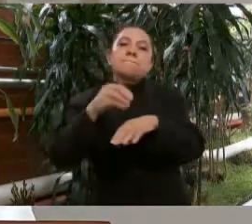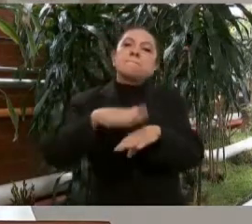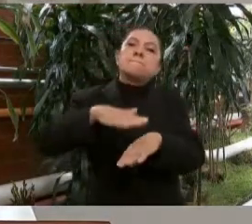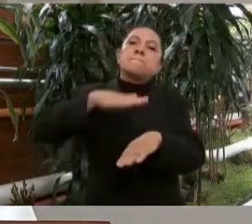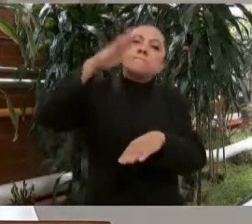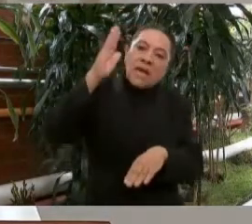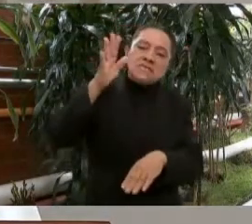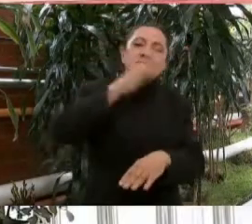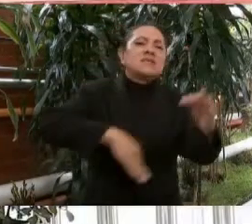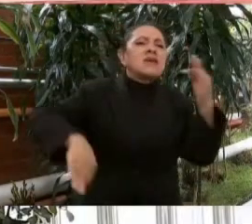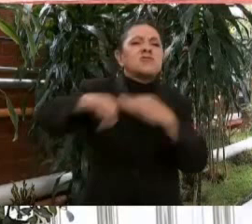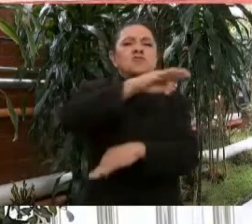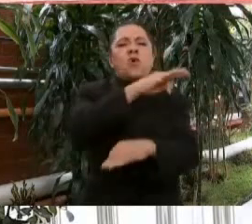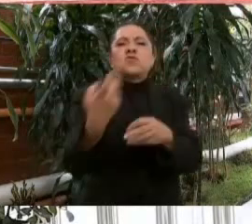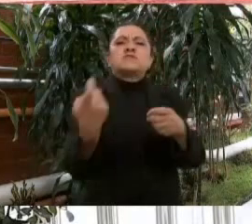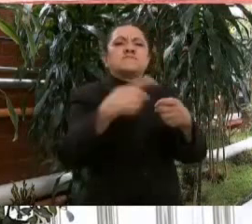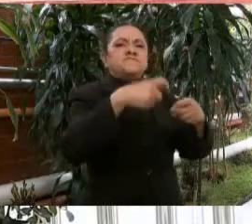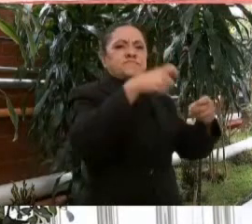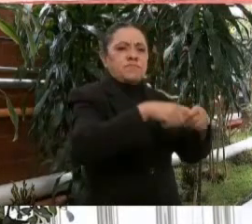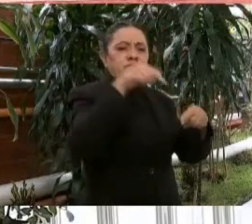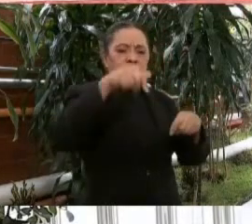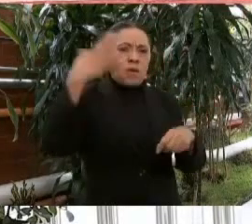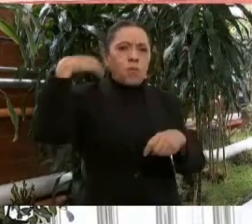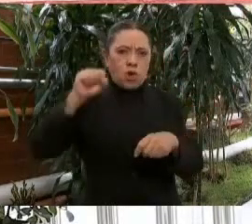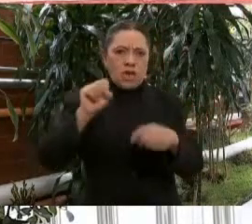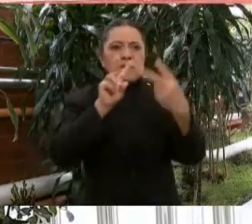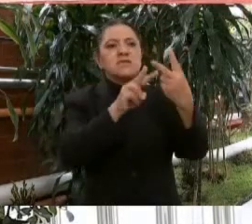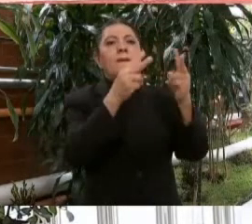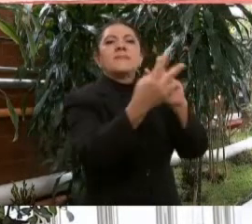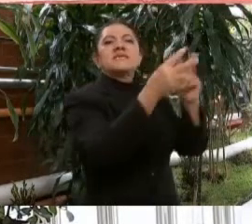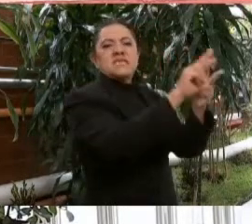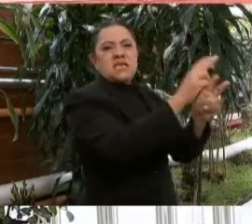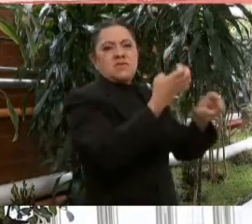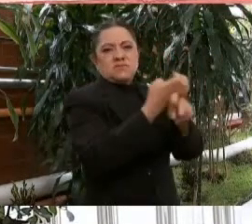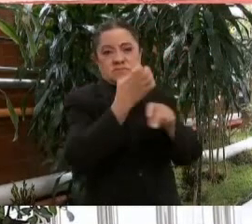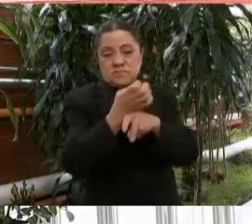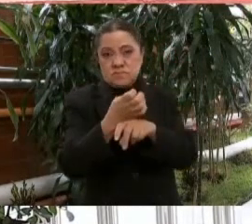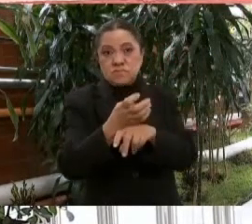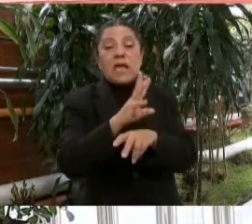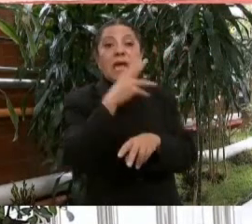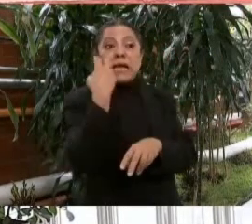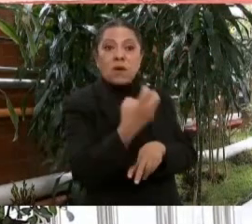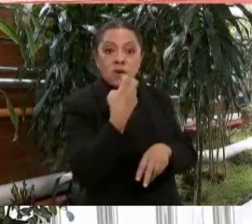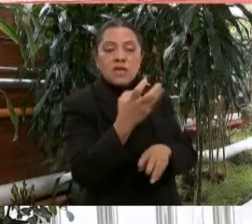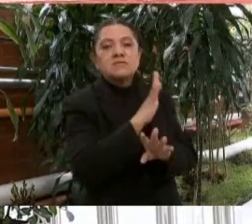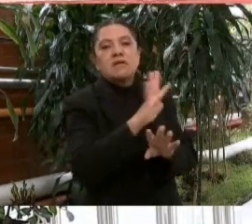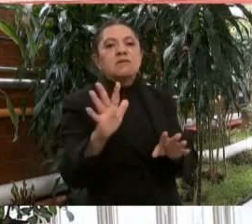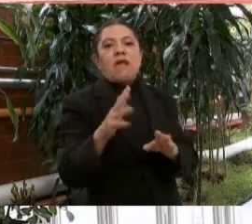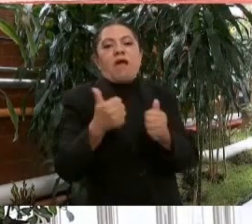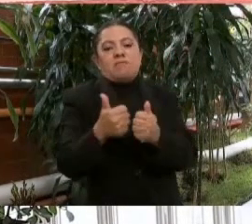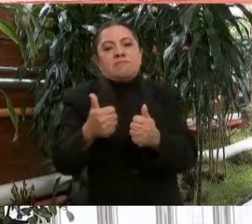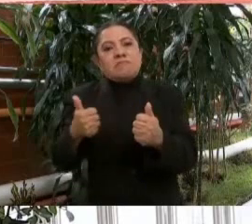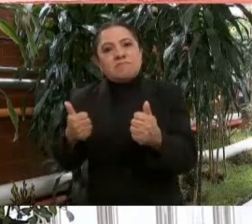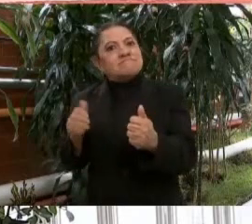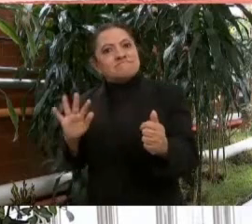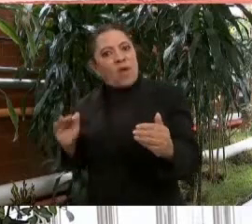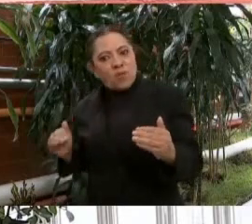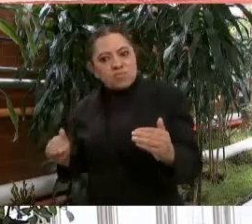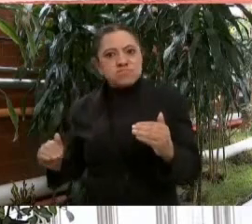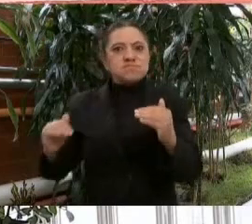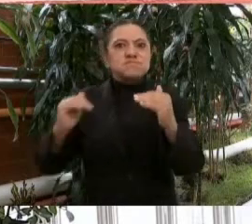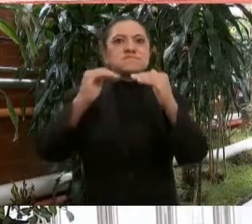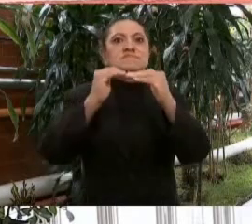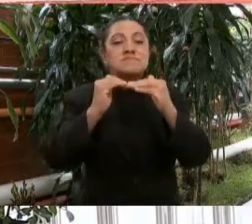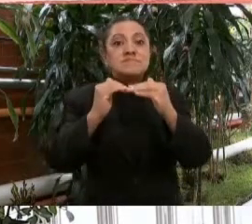entidades vecinas. Con esta acción, habremos de reducir el rezago quirúrgico como parte del programa que el Issste pondrá en